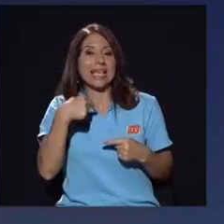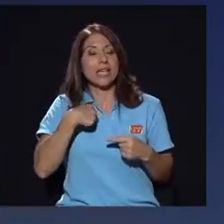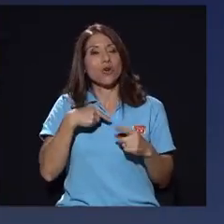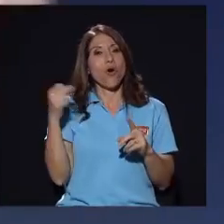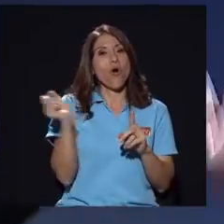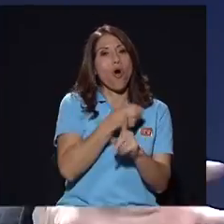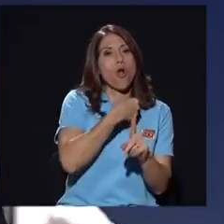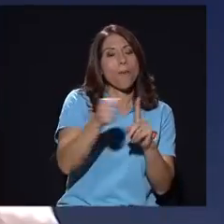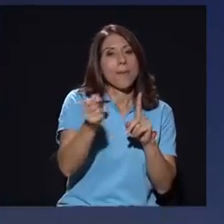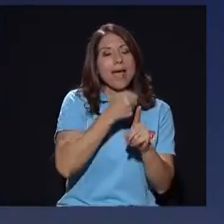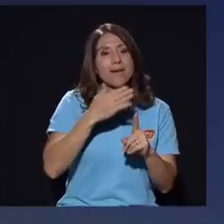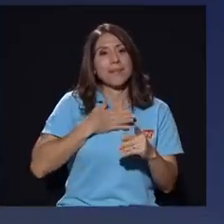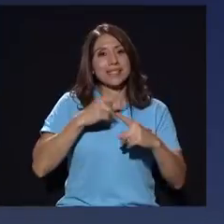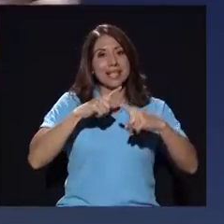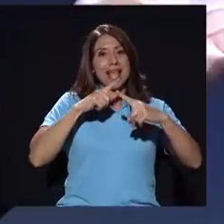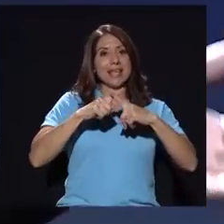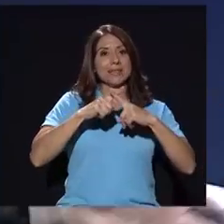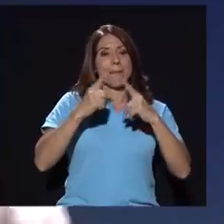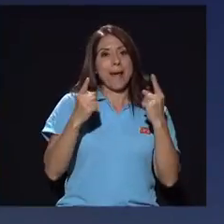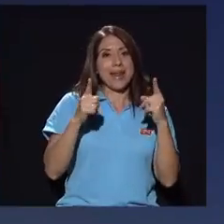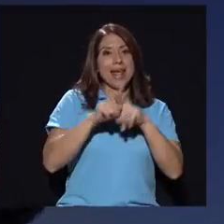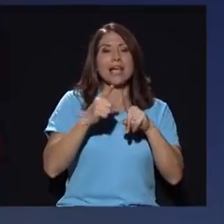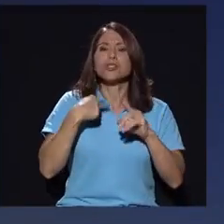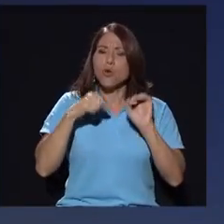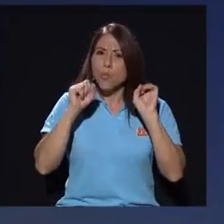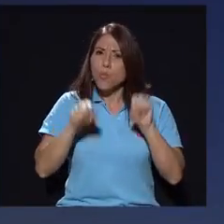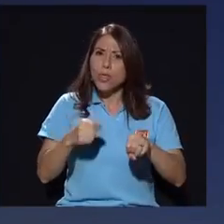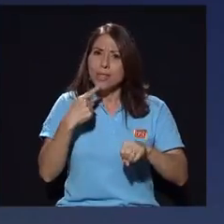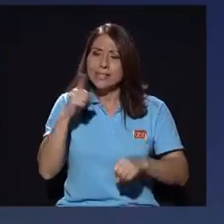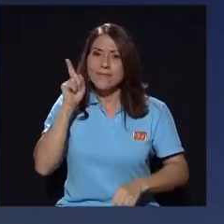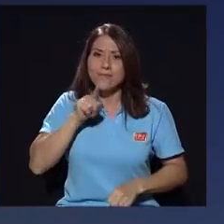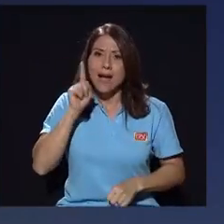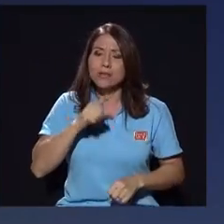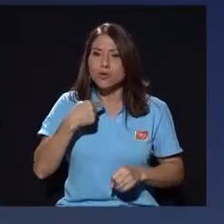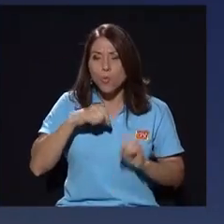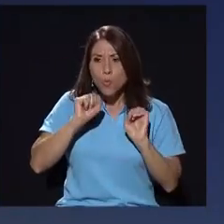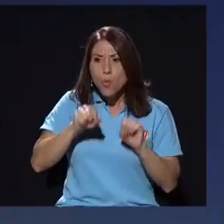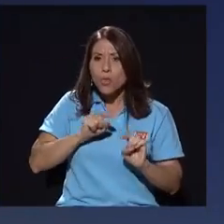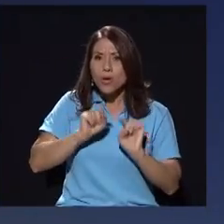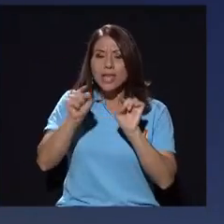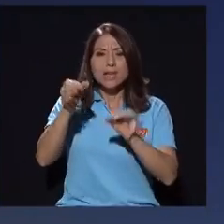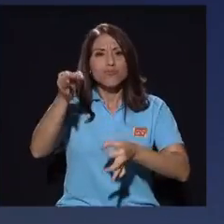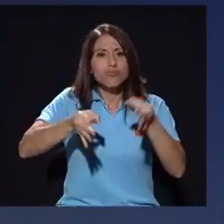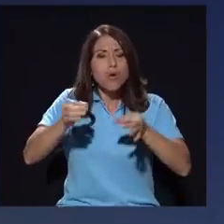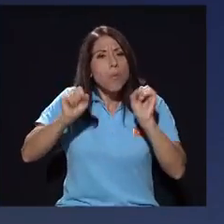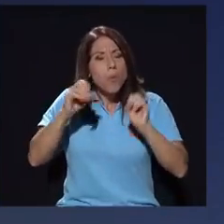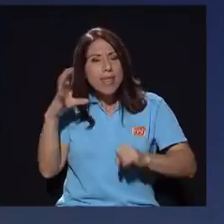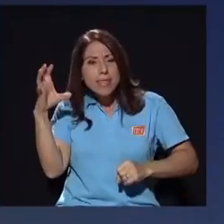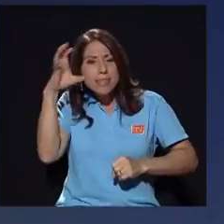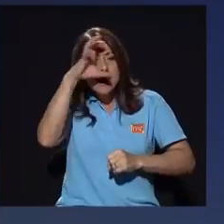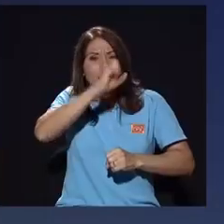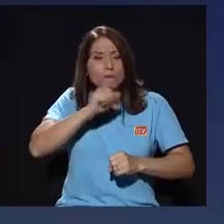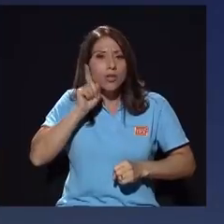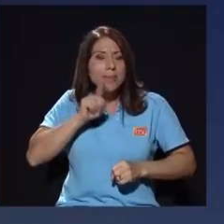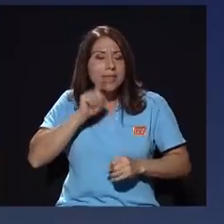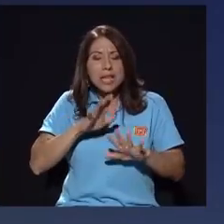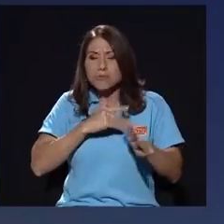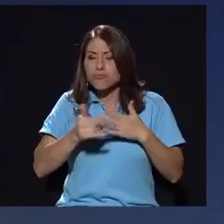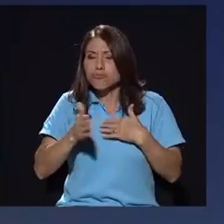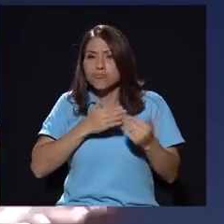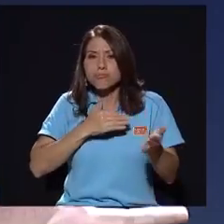sostener ante cualquier tribunal, ante cualquier detector de mentiras, lo que sea. Yo me entero de que eso se está empezando a desarrollar